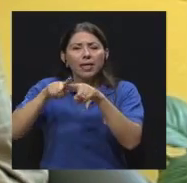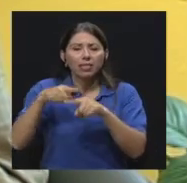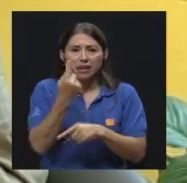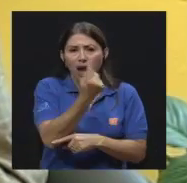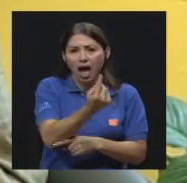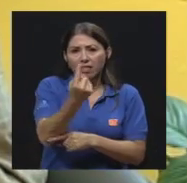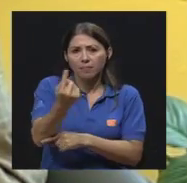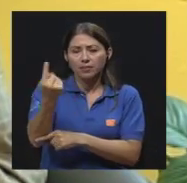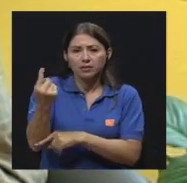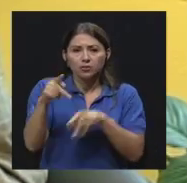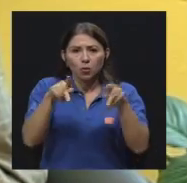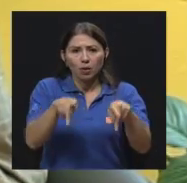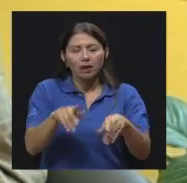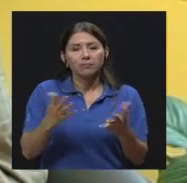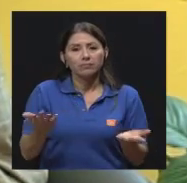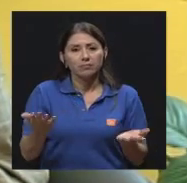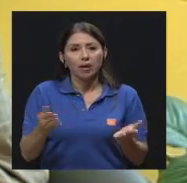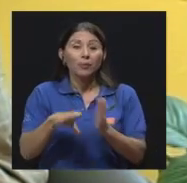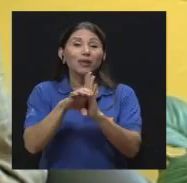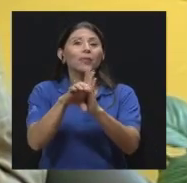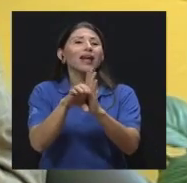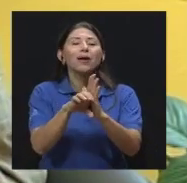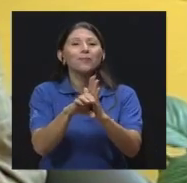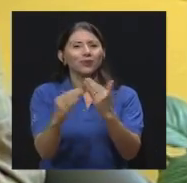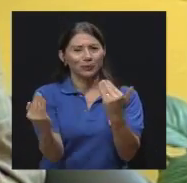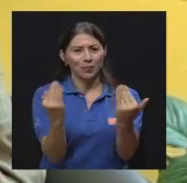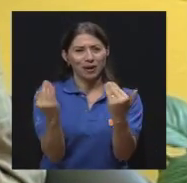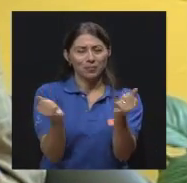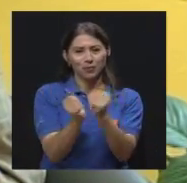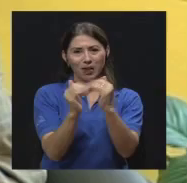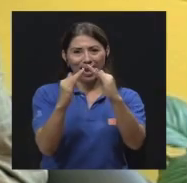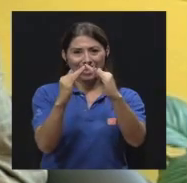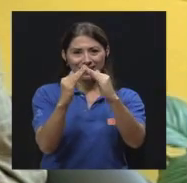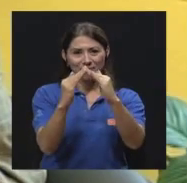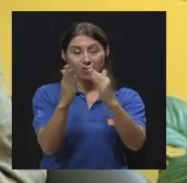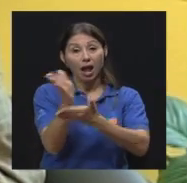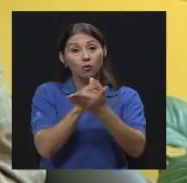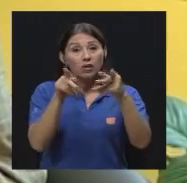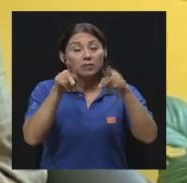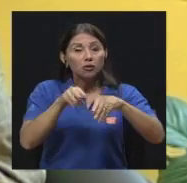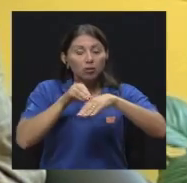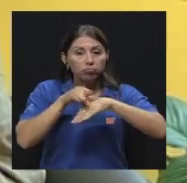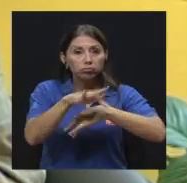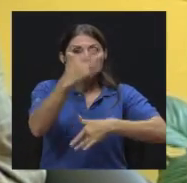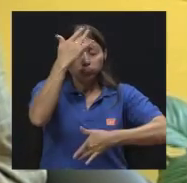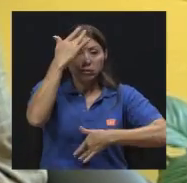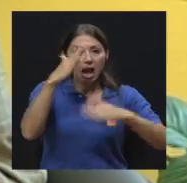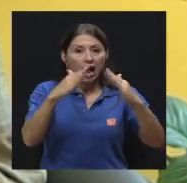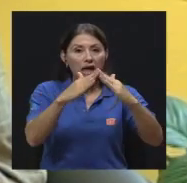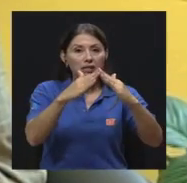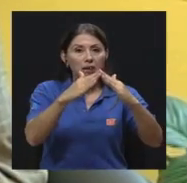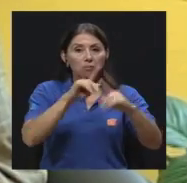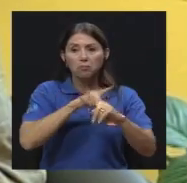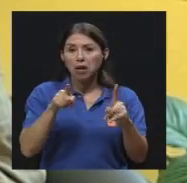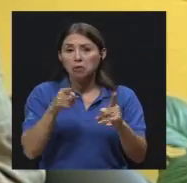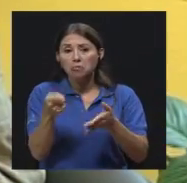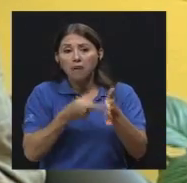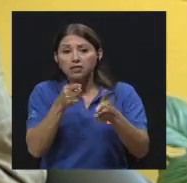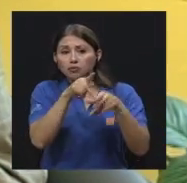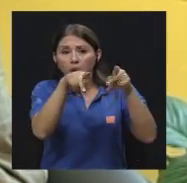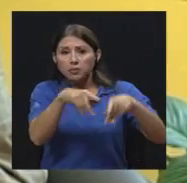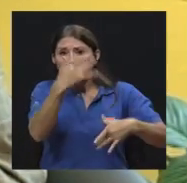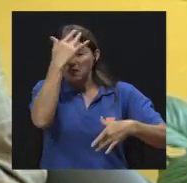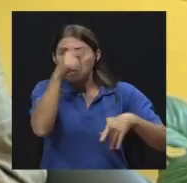¿verdad? Porque, por ejemplo, volvemos al ejemplo de la casa. Algunos se contaminan en la casa y otros no, a otros no les pasa nada, ¿verdad?